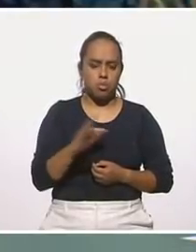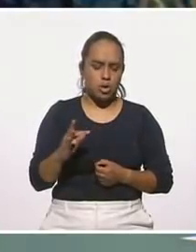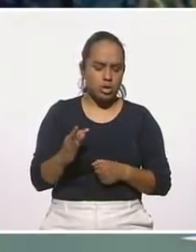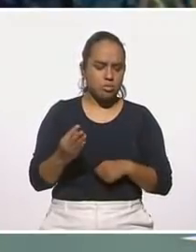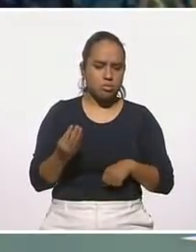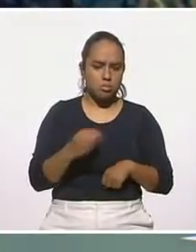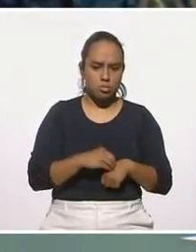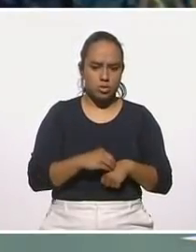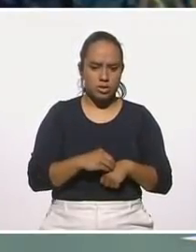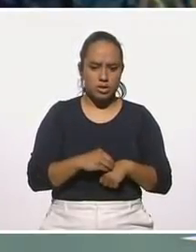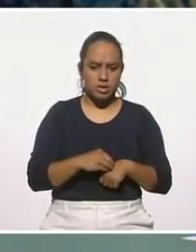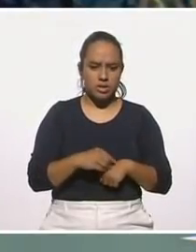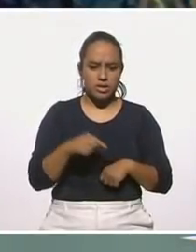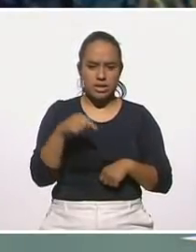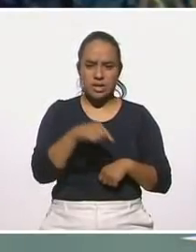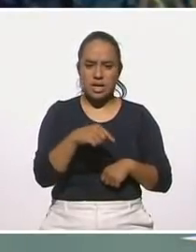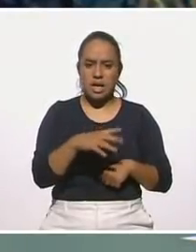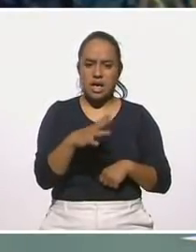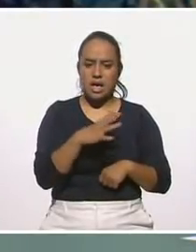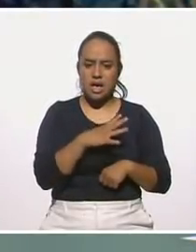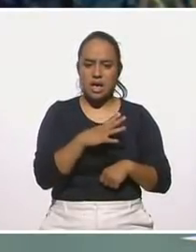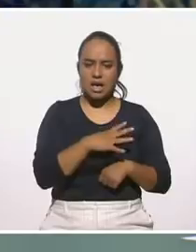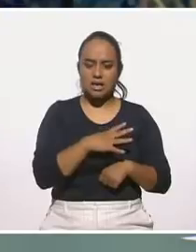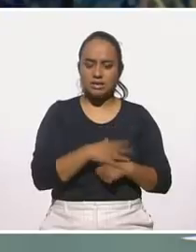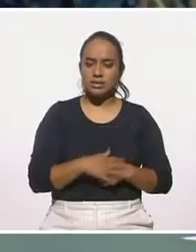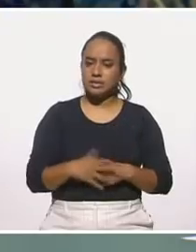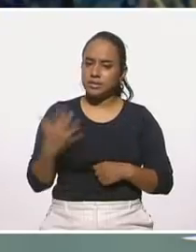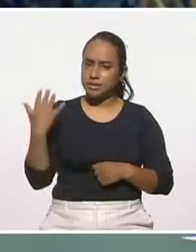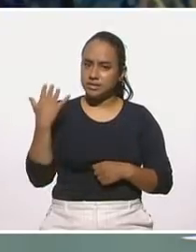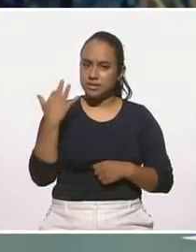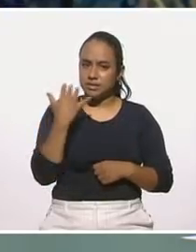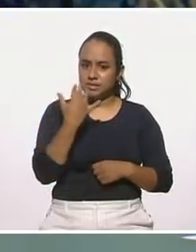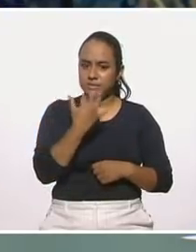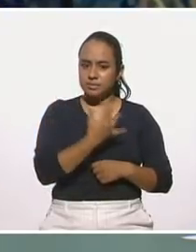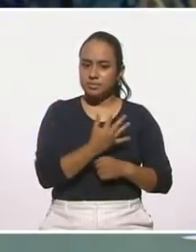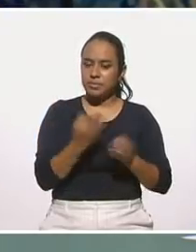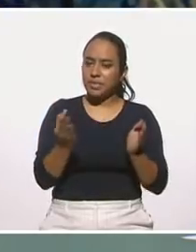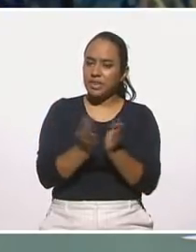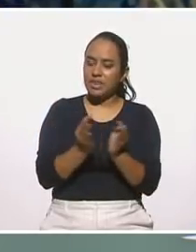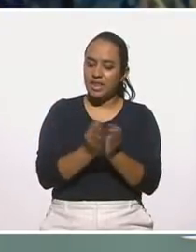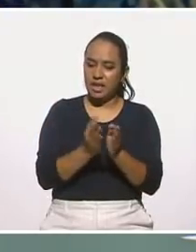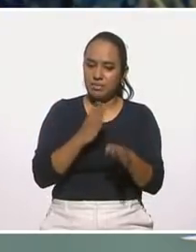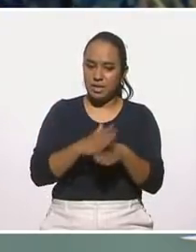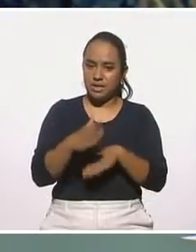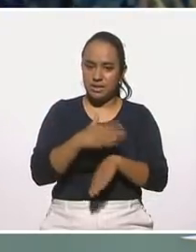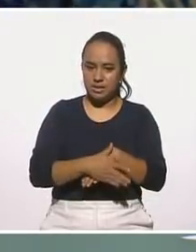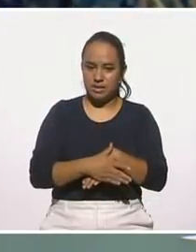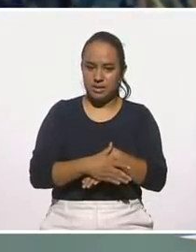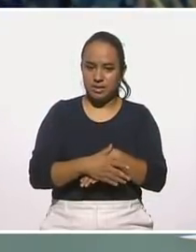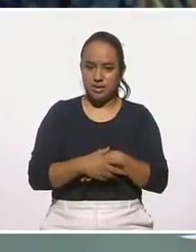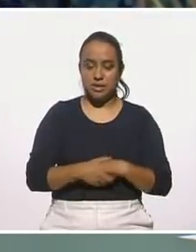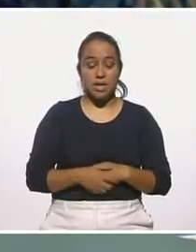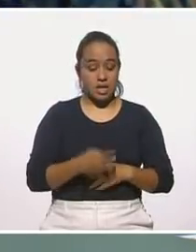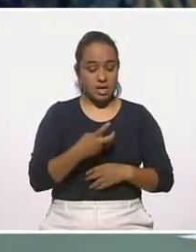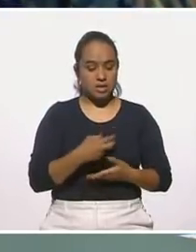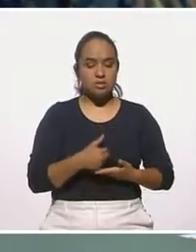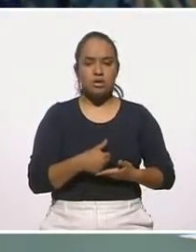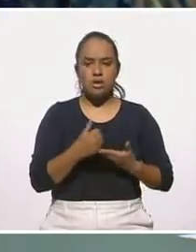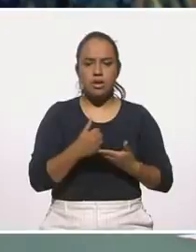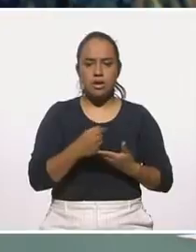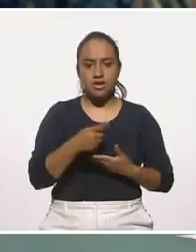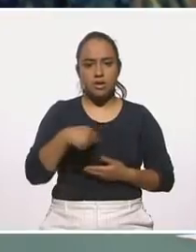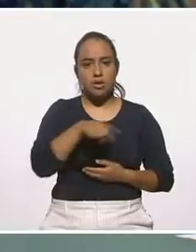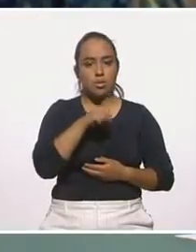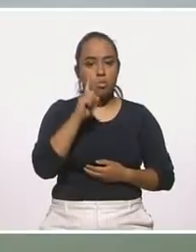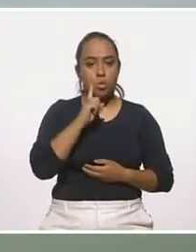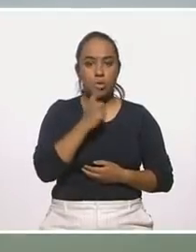agregar como estos que traen este. Ay, qué rico. tamal de nopalito. Entonces, pues esto nos va a ayudar sobre todo a las